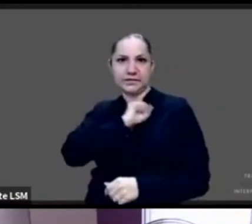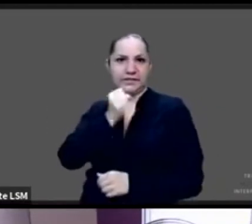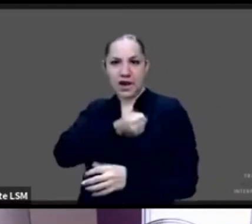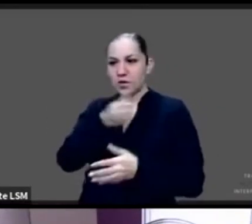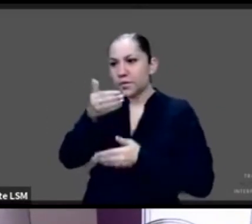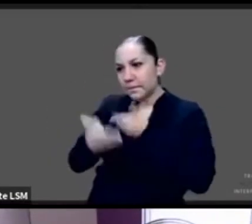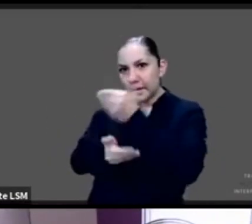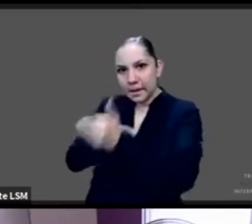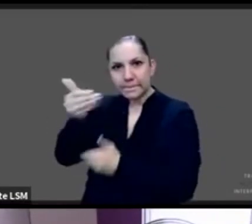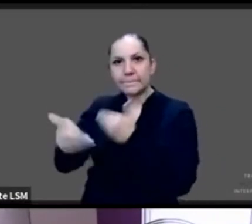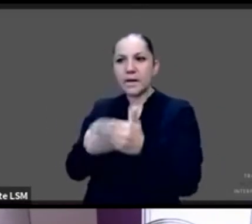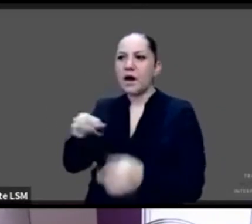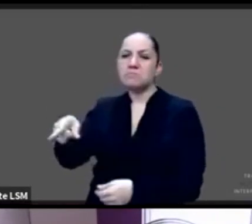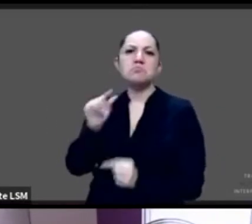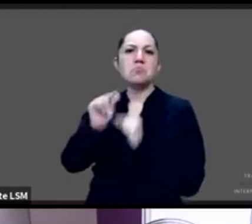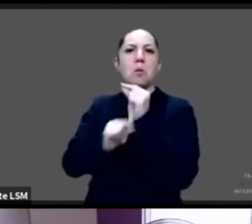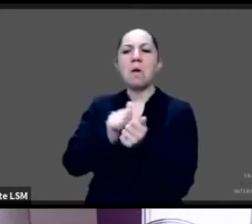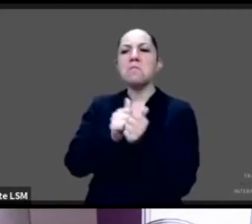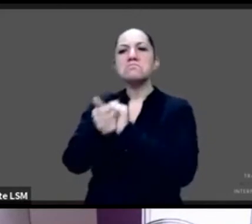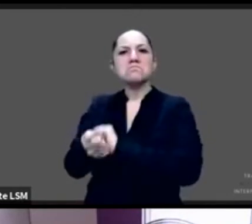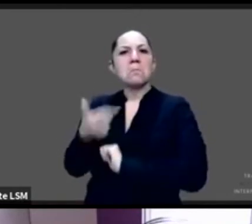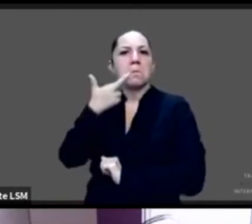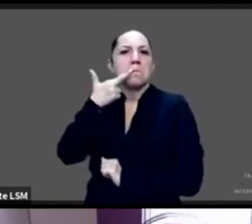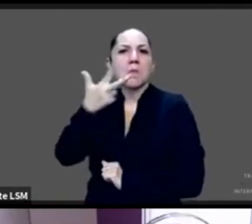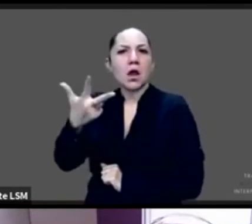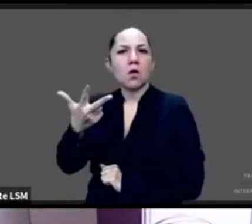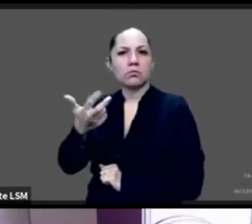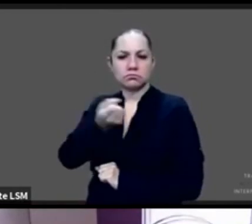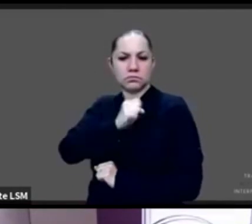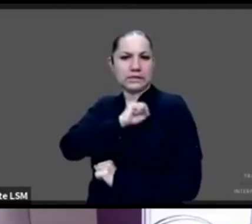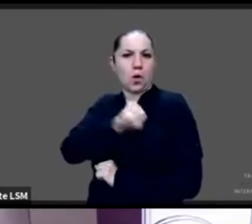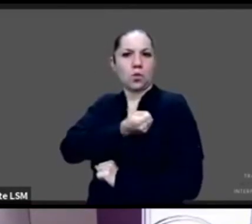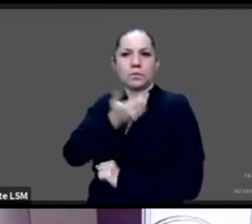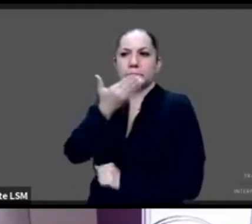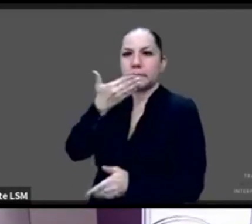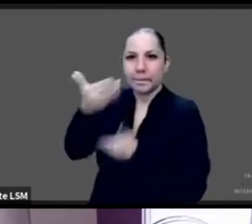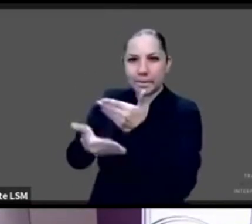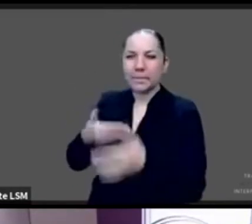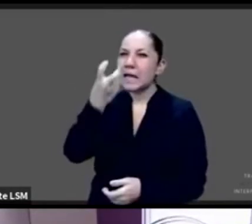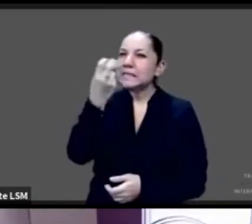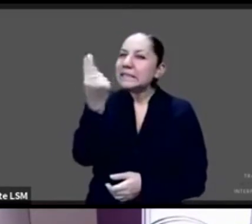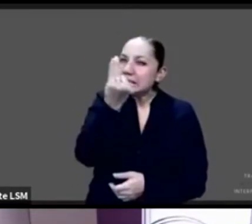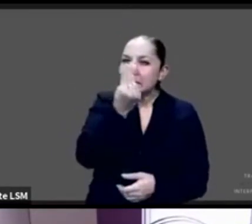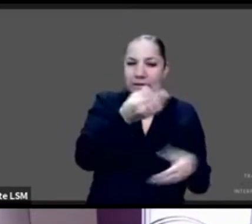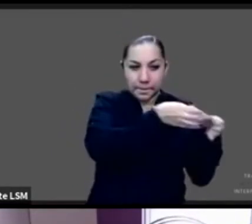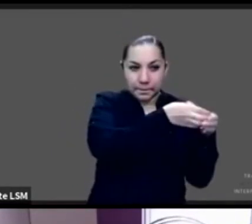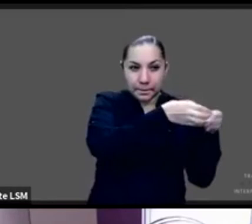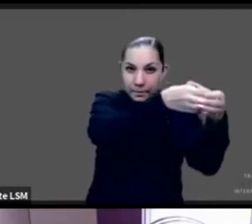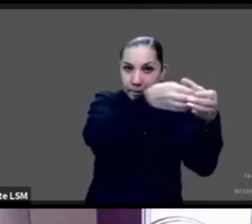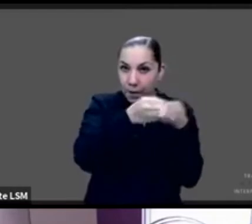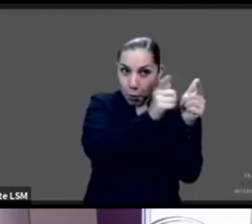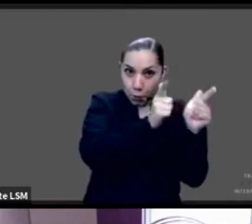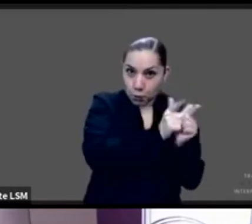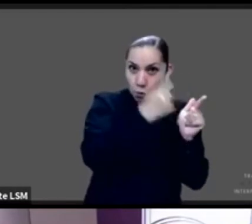algunos casos, mejores recuperaciones. Todo esto, se necesitan métricas específicas, se necesitan grupos de investigación clínica específicos que le den